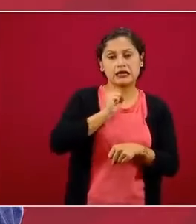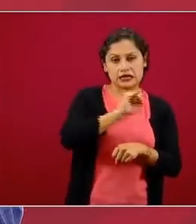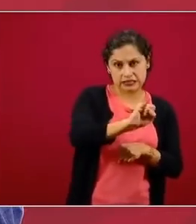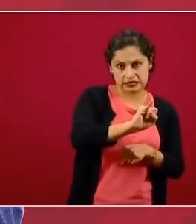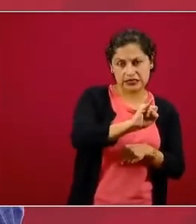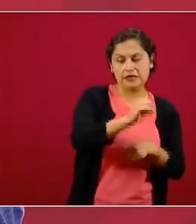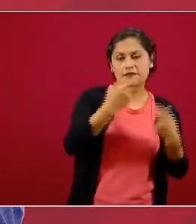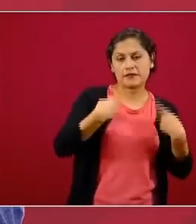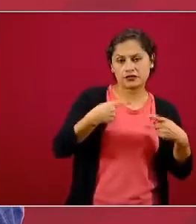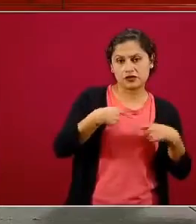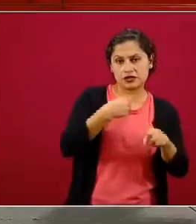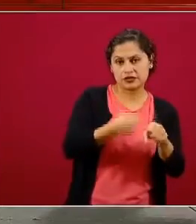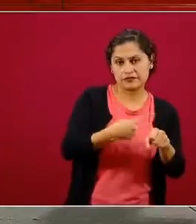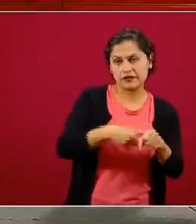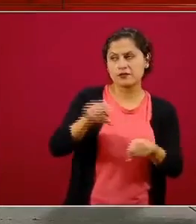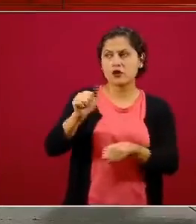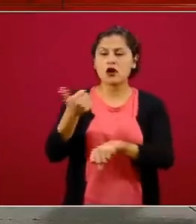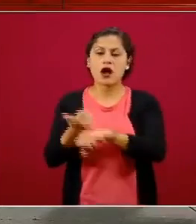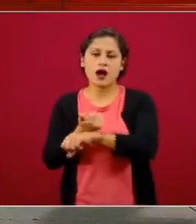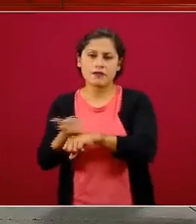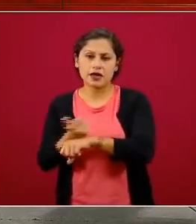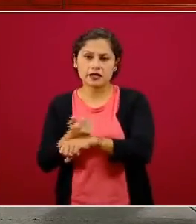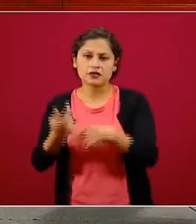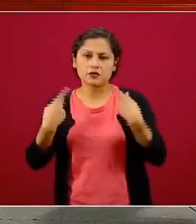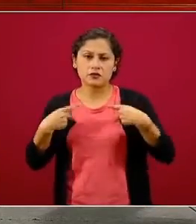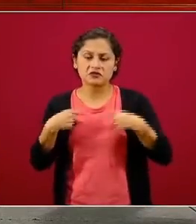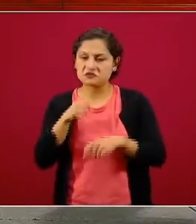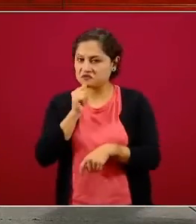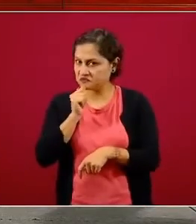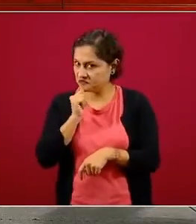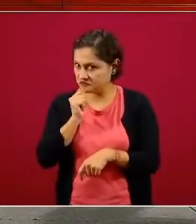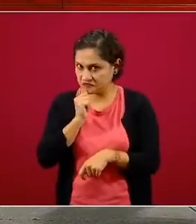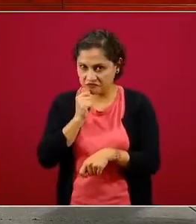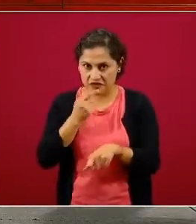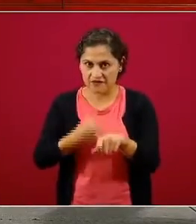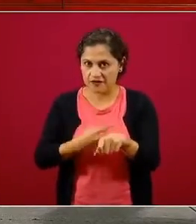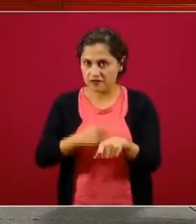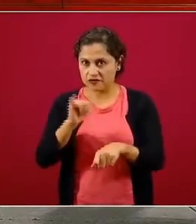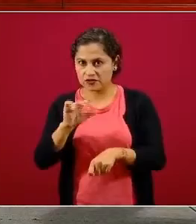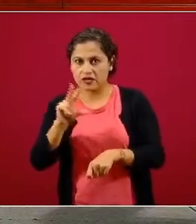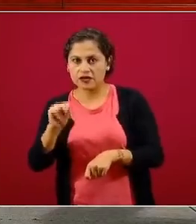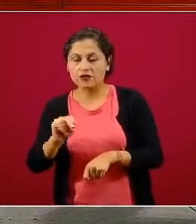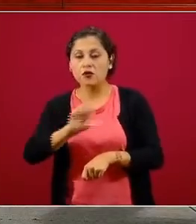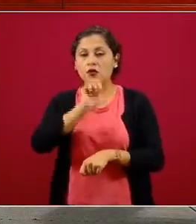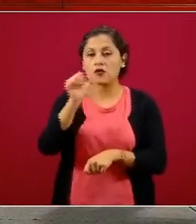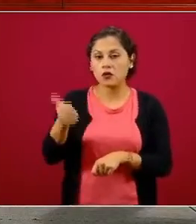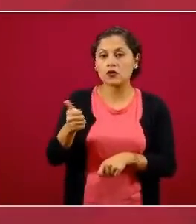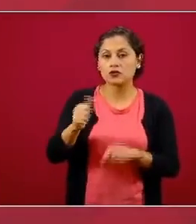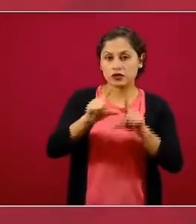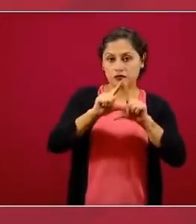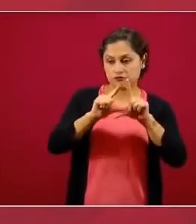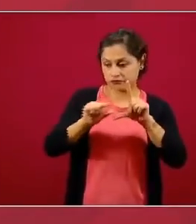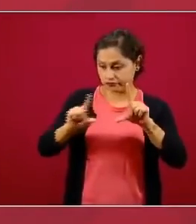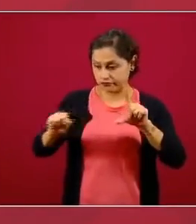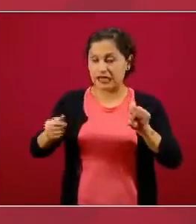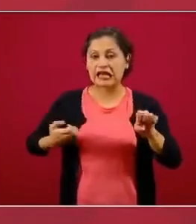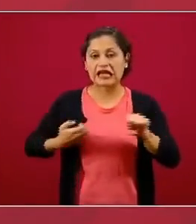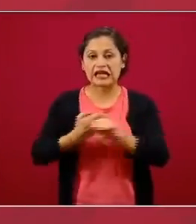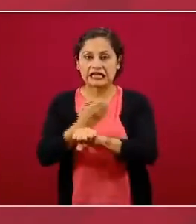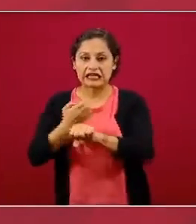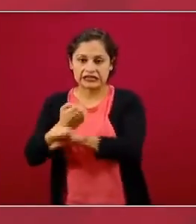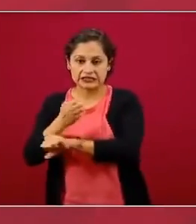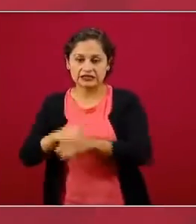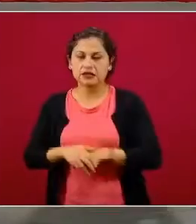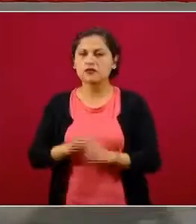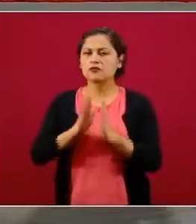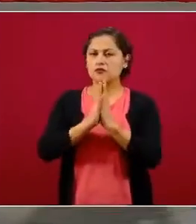sospechosos. Y que ahora tenemos una nueva que es por entidad federativa. Una parte de la columna es, si